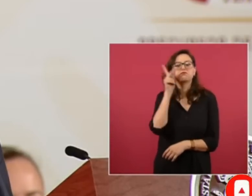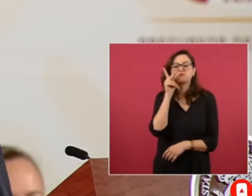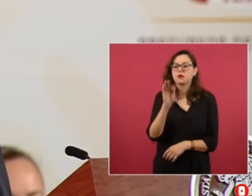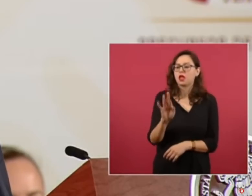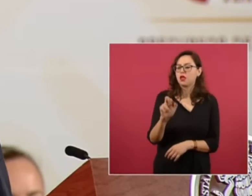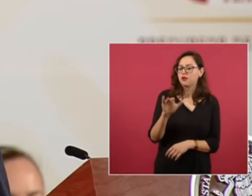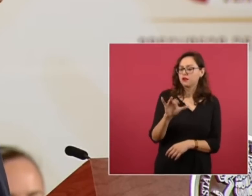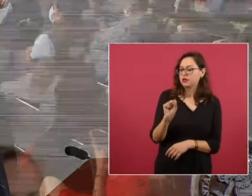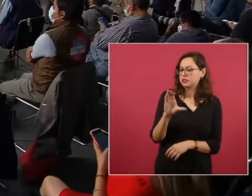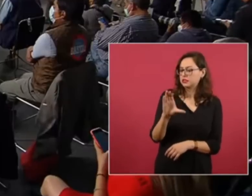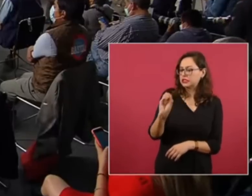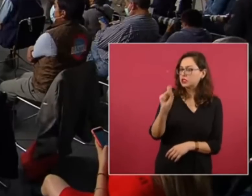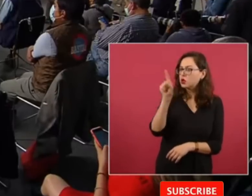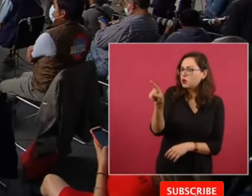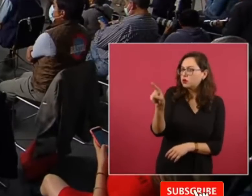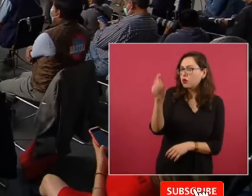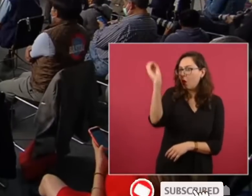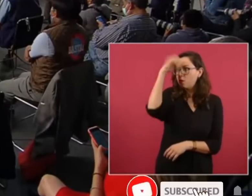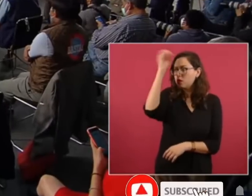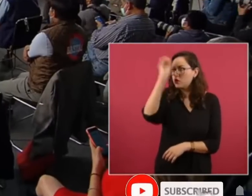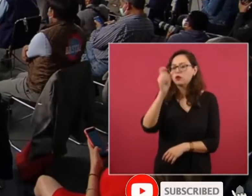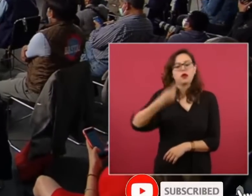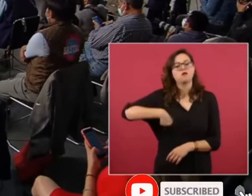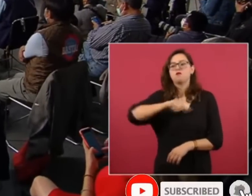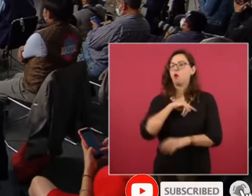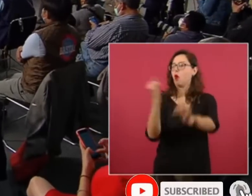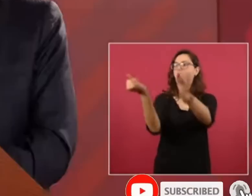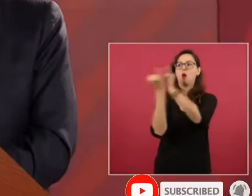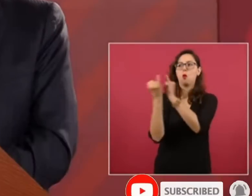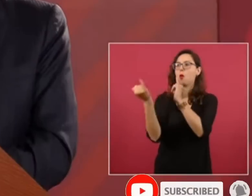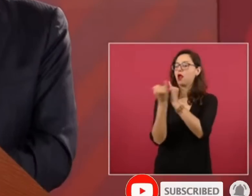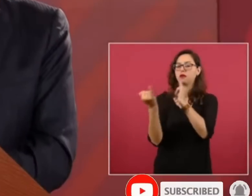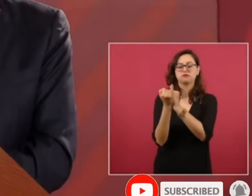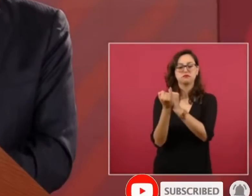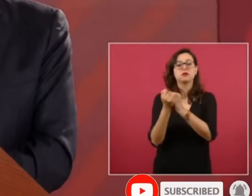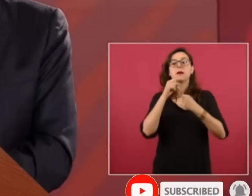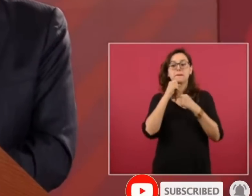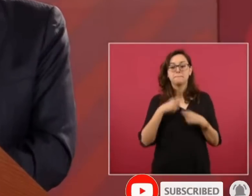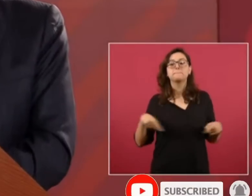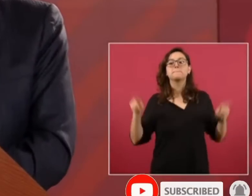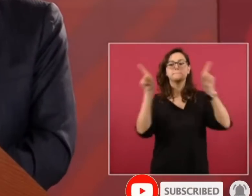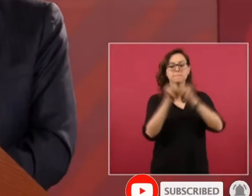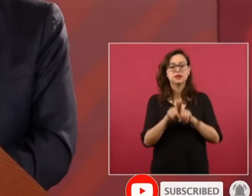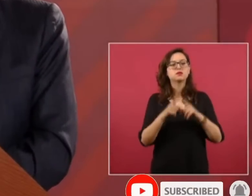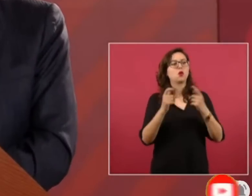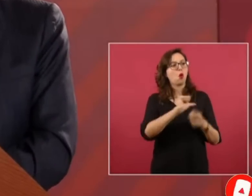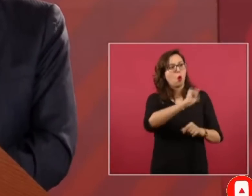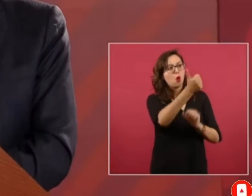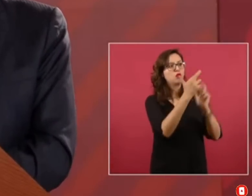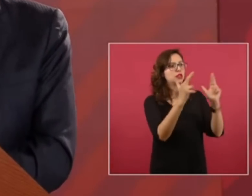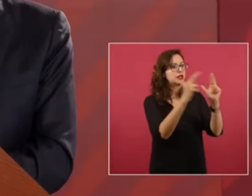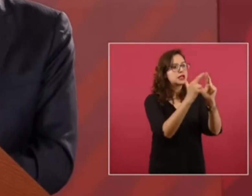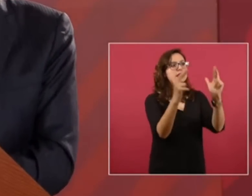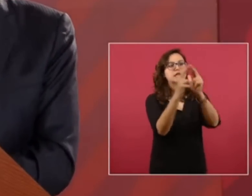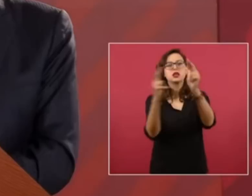Y también tenemos muy buenas relaciones con pastores, con